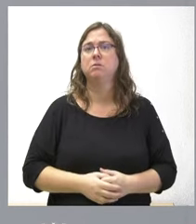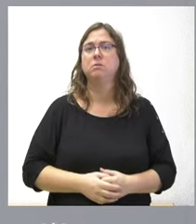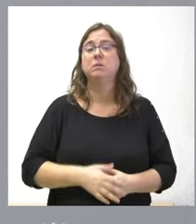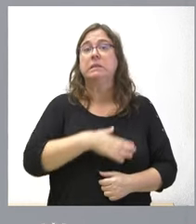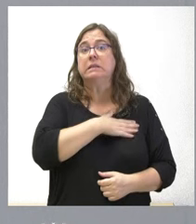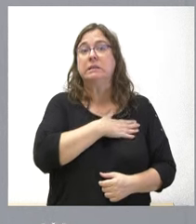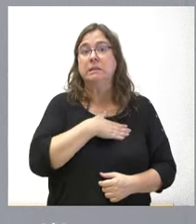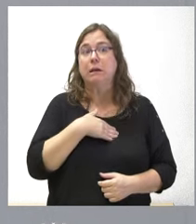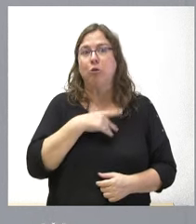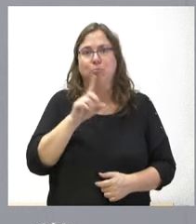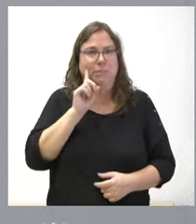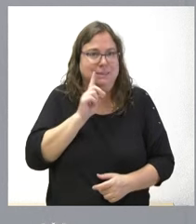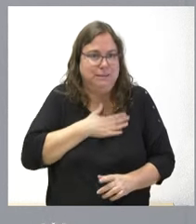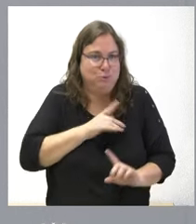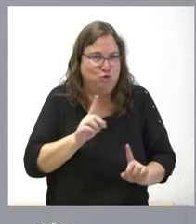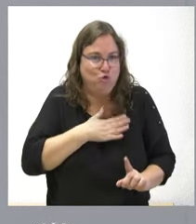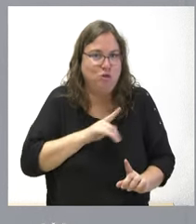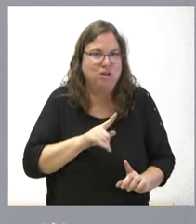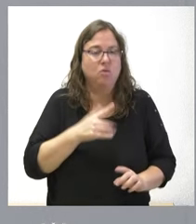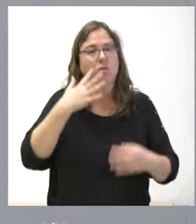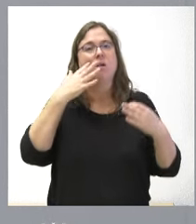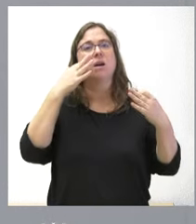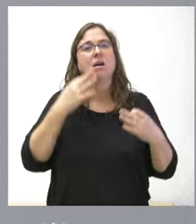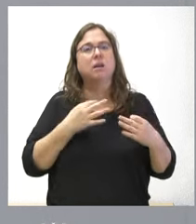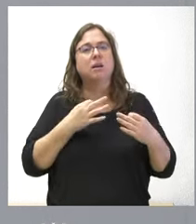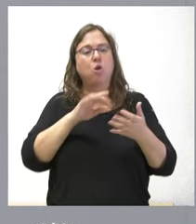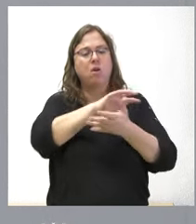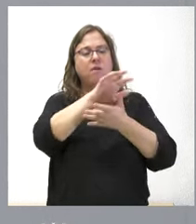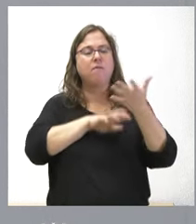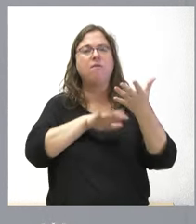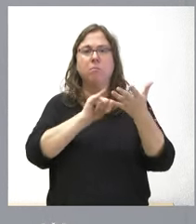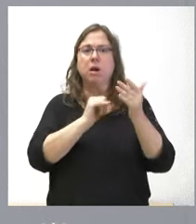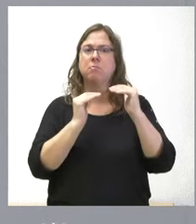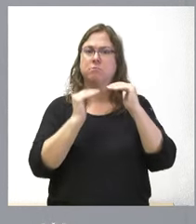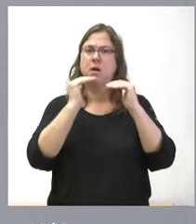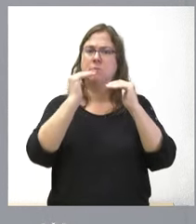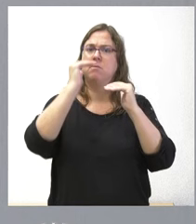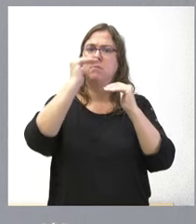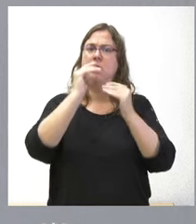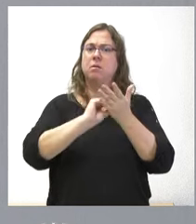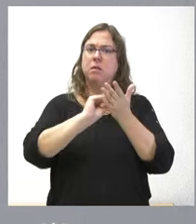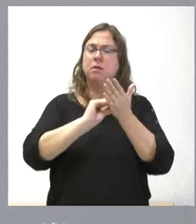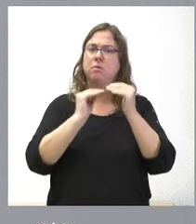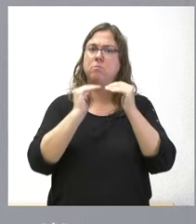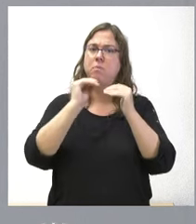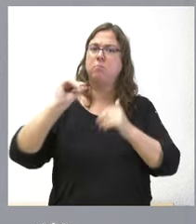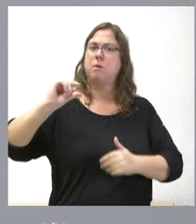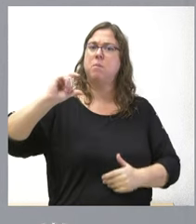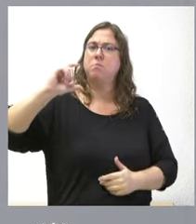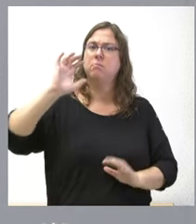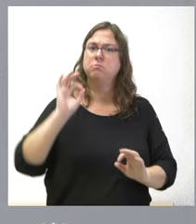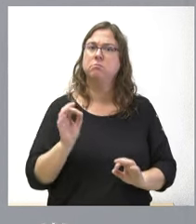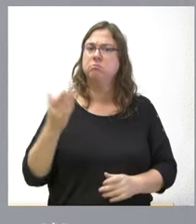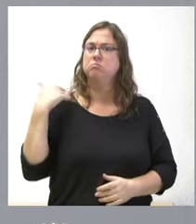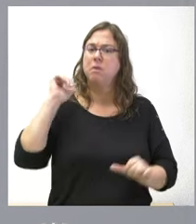mentir y creo que tengo aquí el informe pero sí que ha venido creciendo estas cifras en importe en los